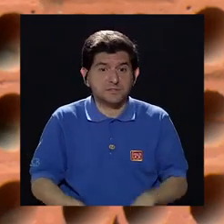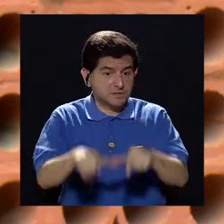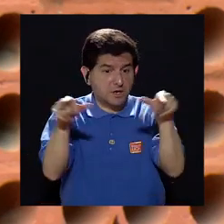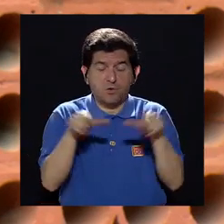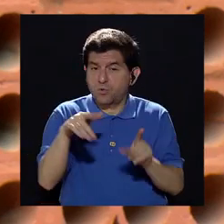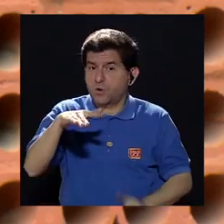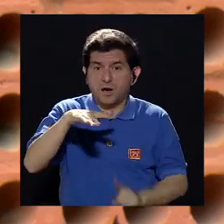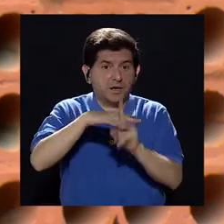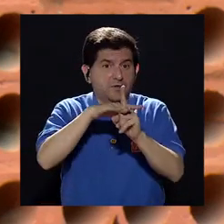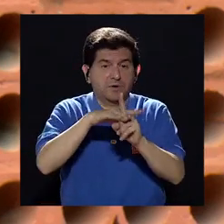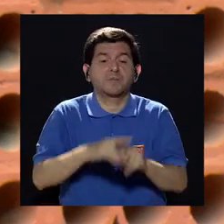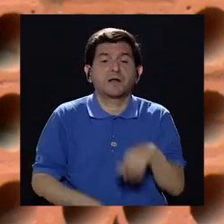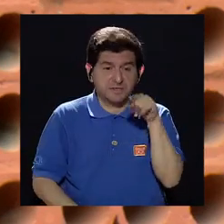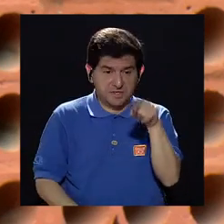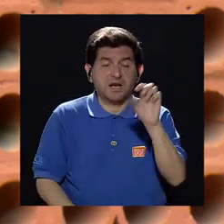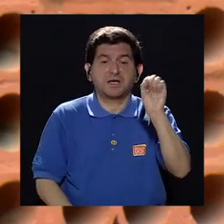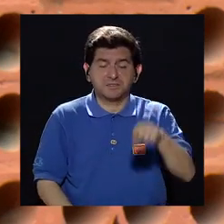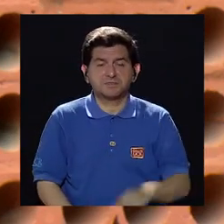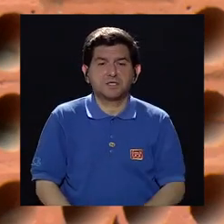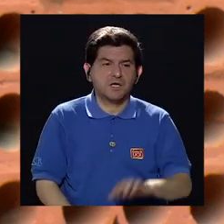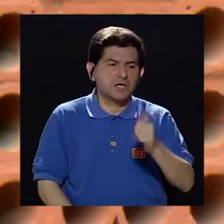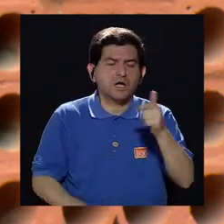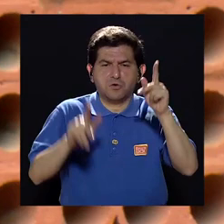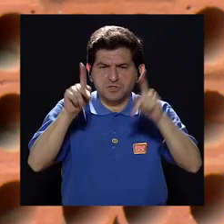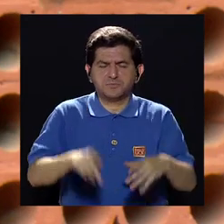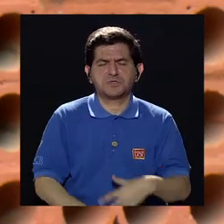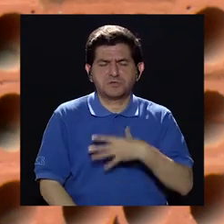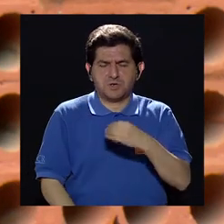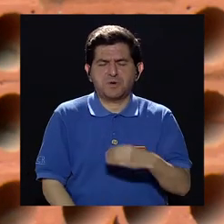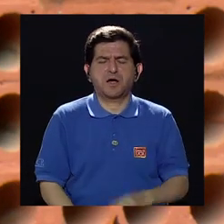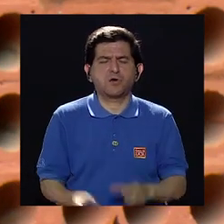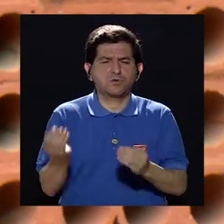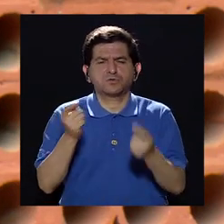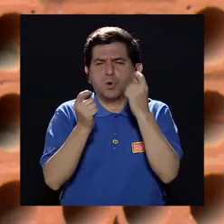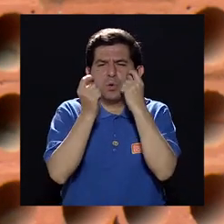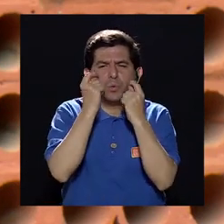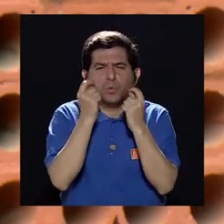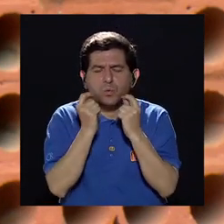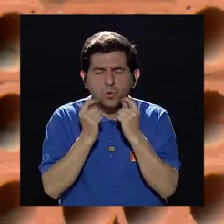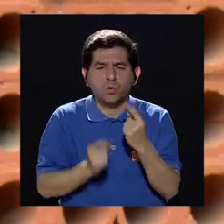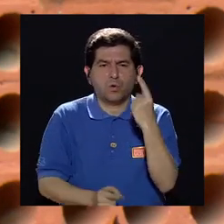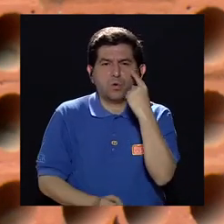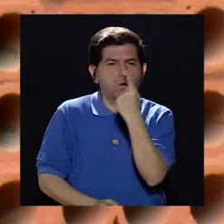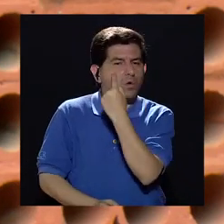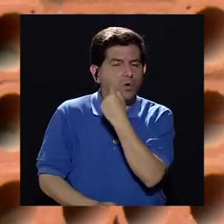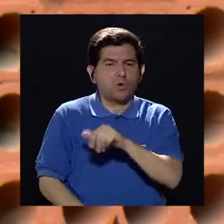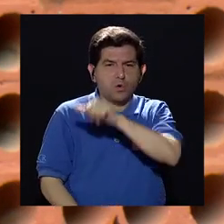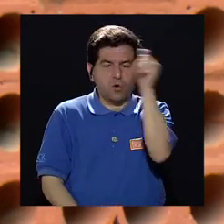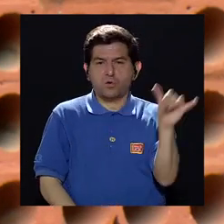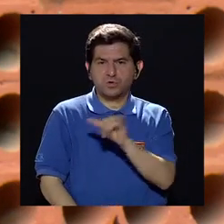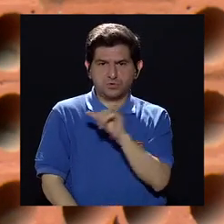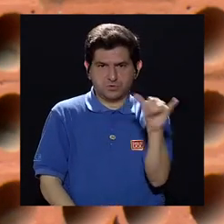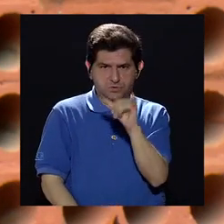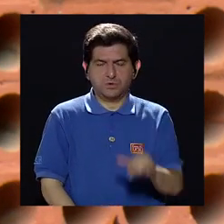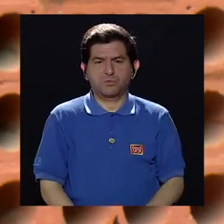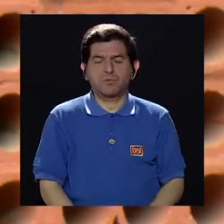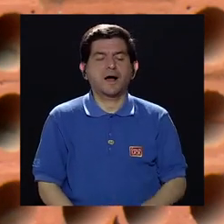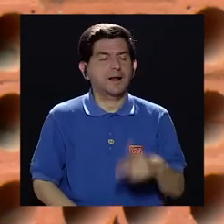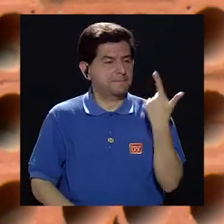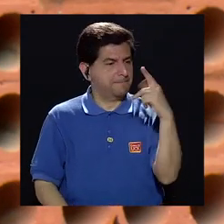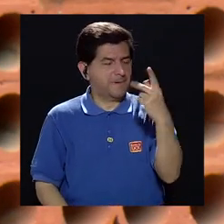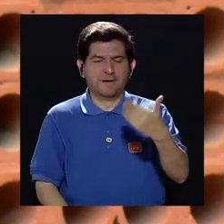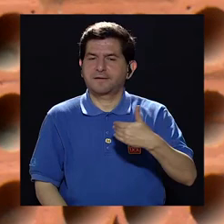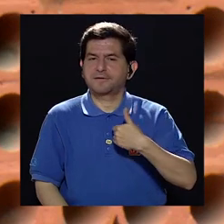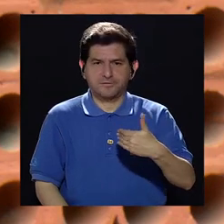Y en los blanquitos, ¿verdad? Más, más, más blanquitos, pecocitos, pelirrojos, ojos azules, pues también existe el